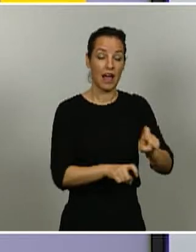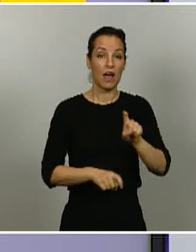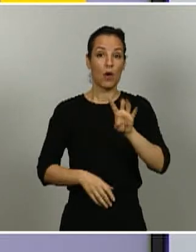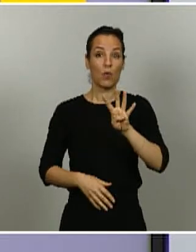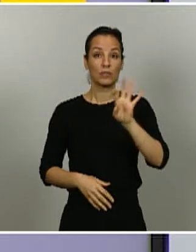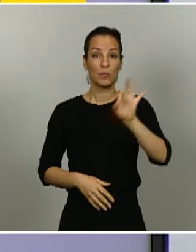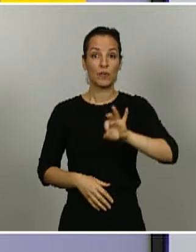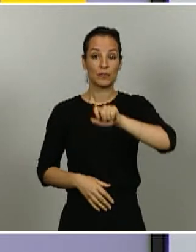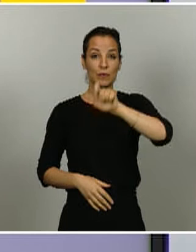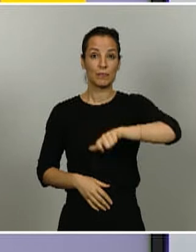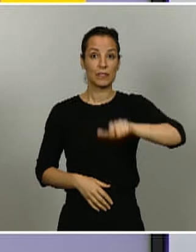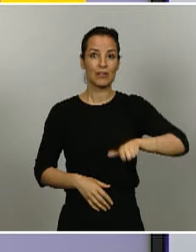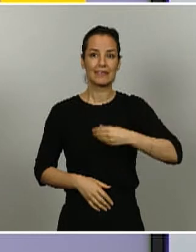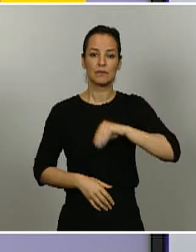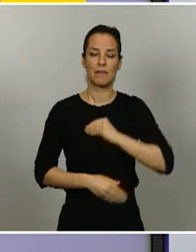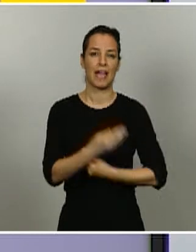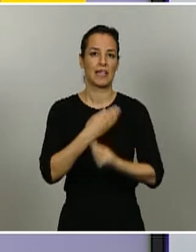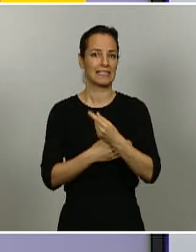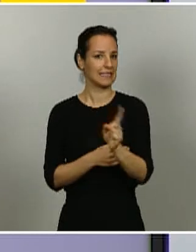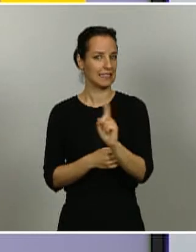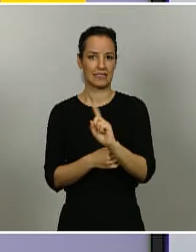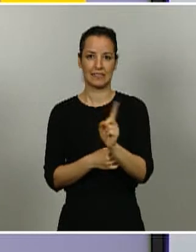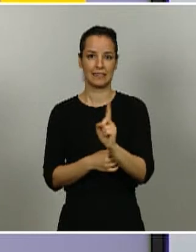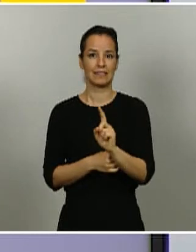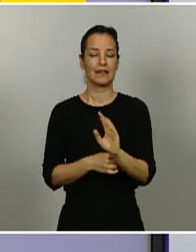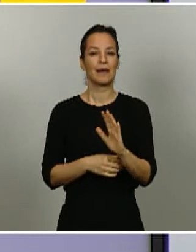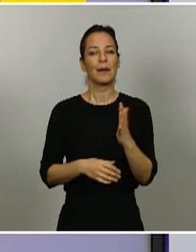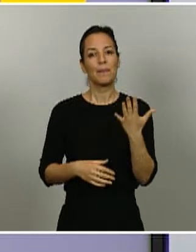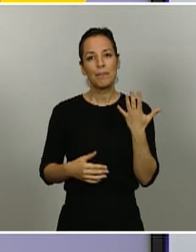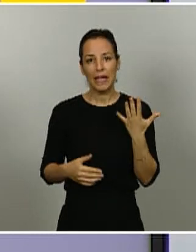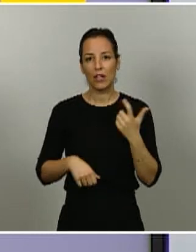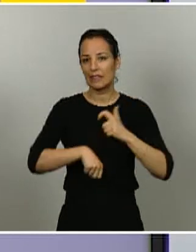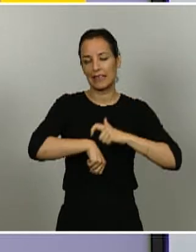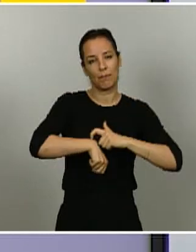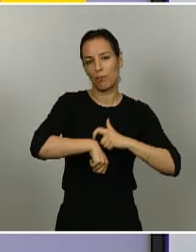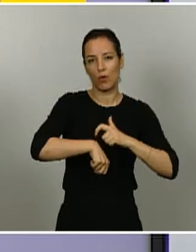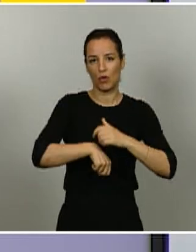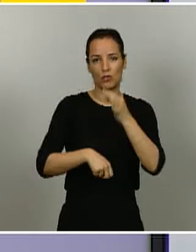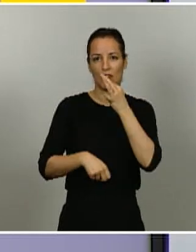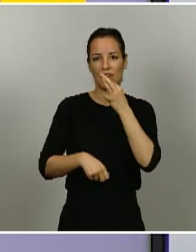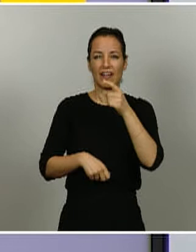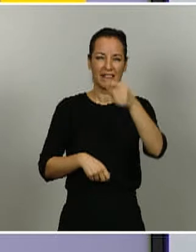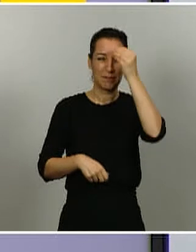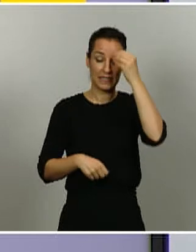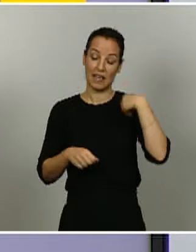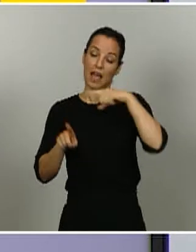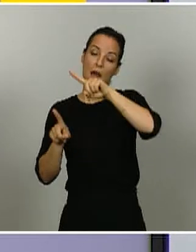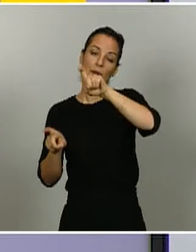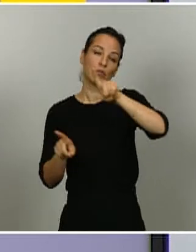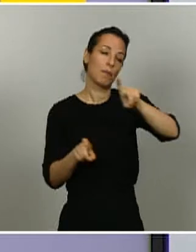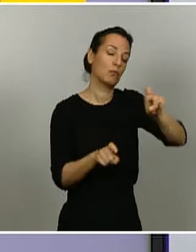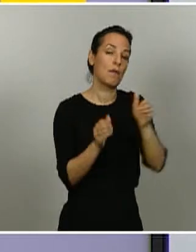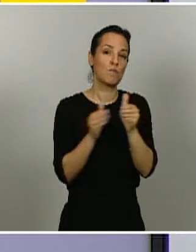que no es española, pero necesitamos, no hemos tenido tiempo, dense cuenta que la primera ronda terminó el día 11 de